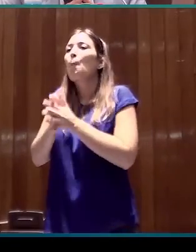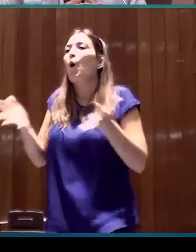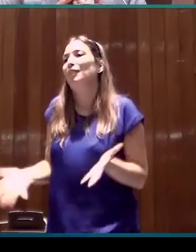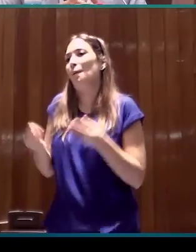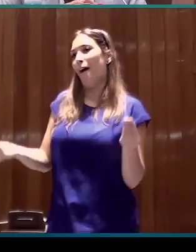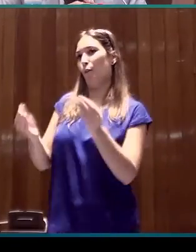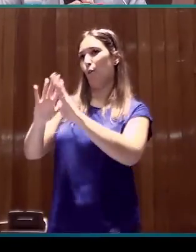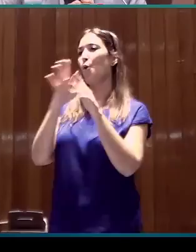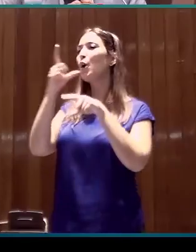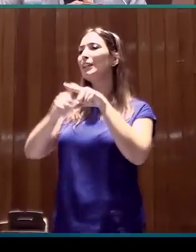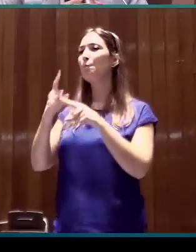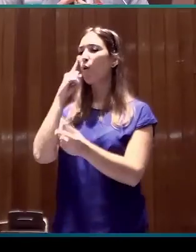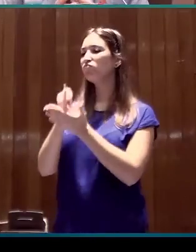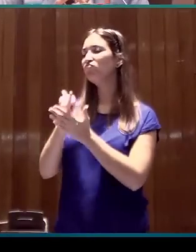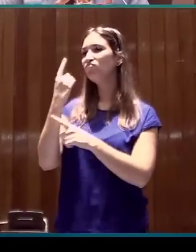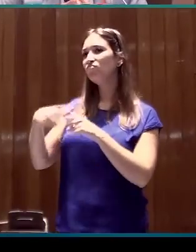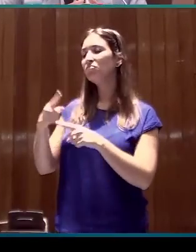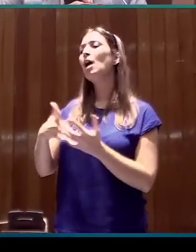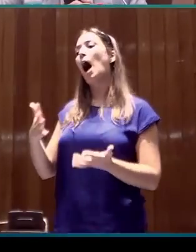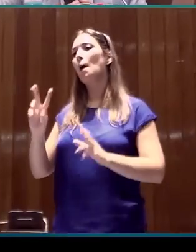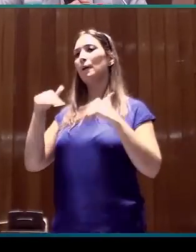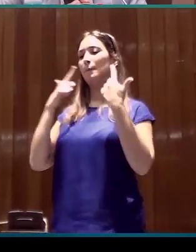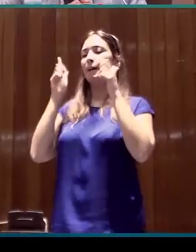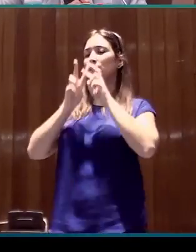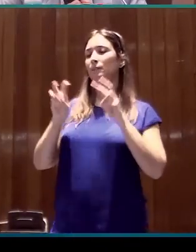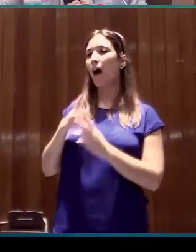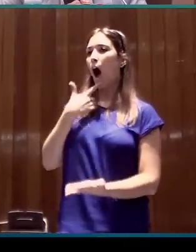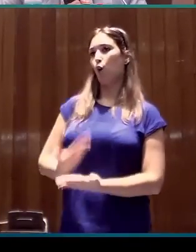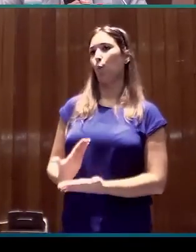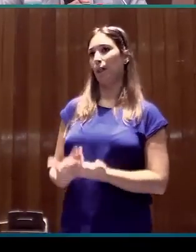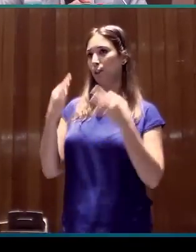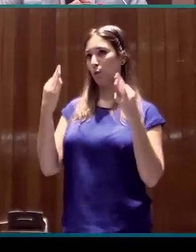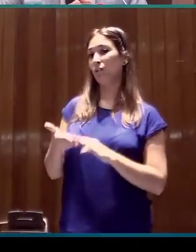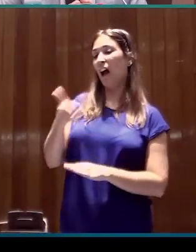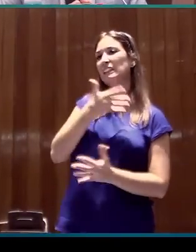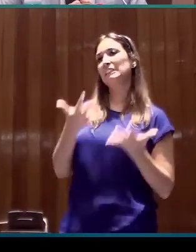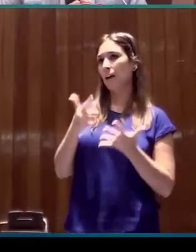por el tipo de evidencias que reúnen y por la capacidad de argumentación que permiten.